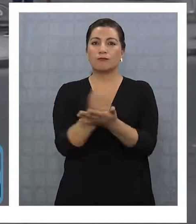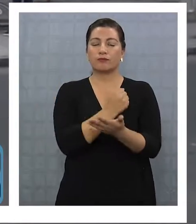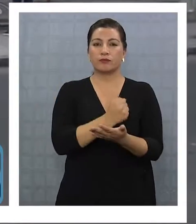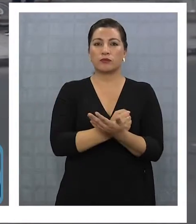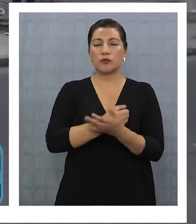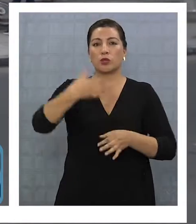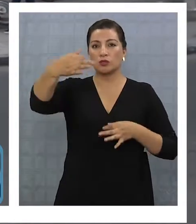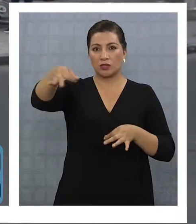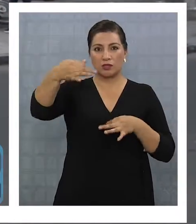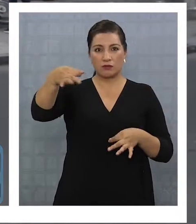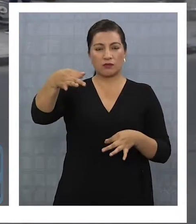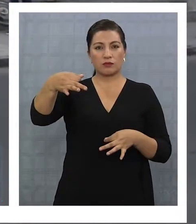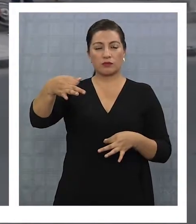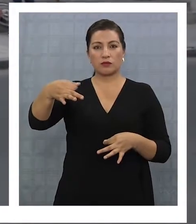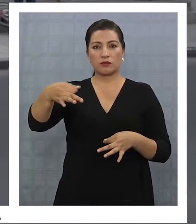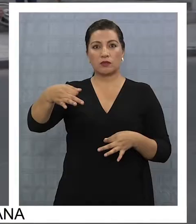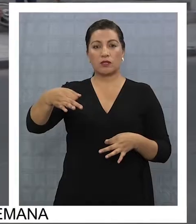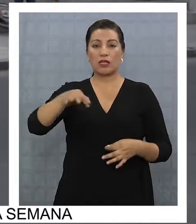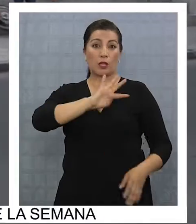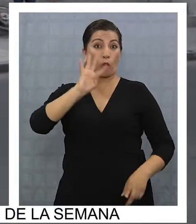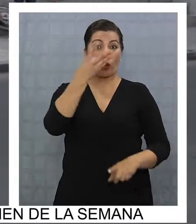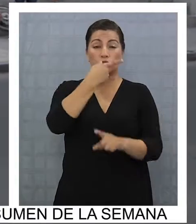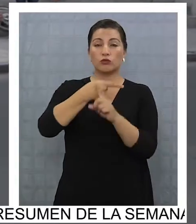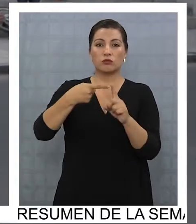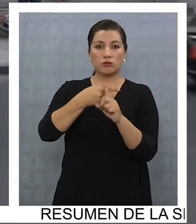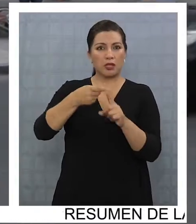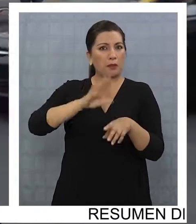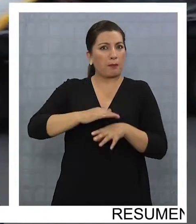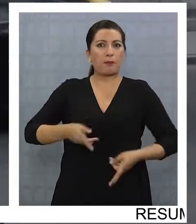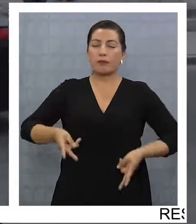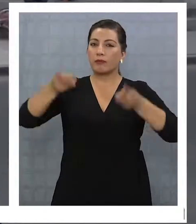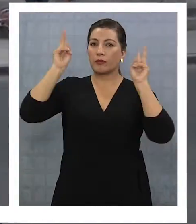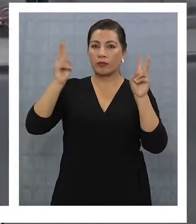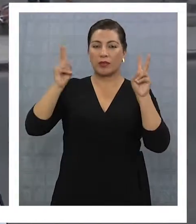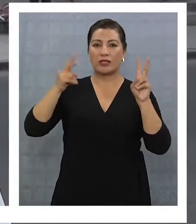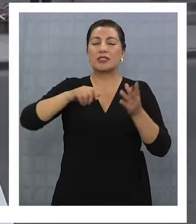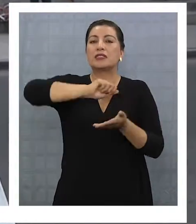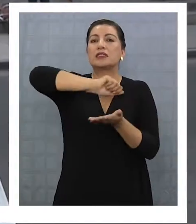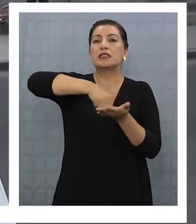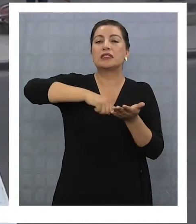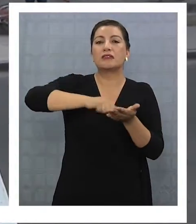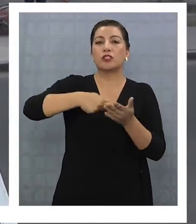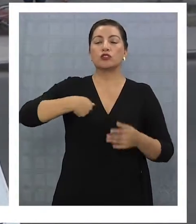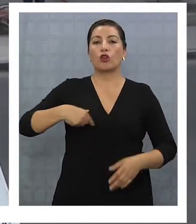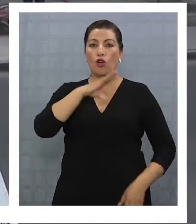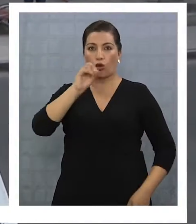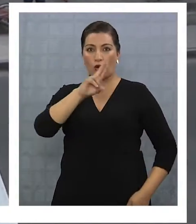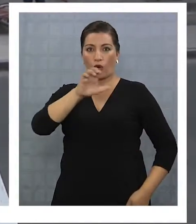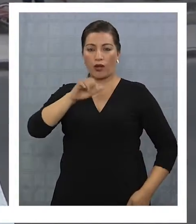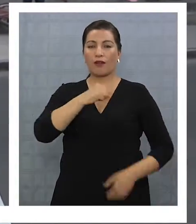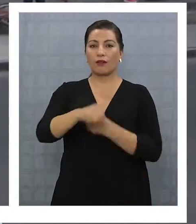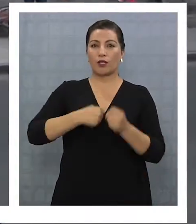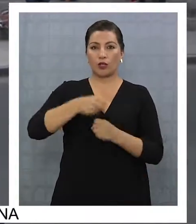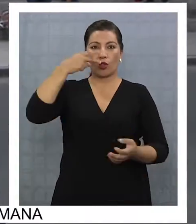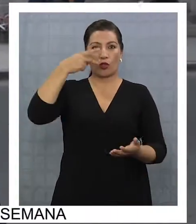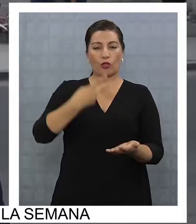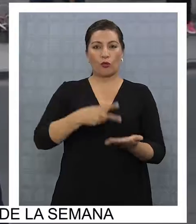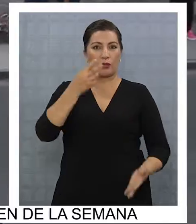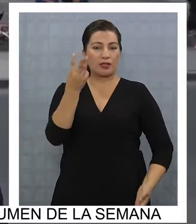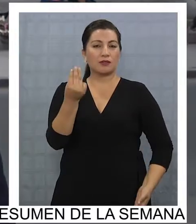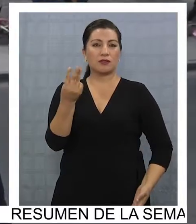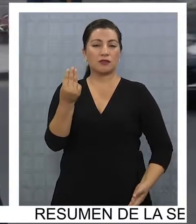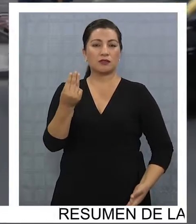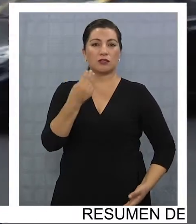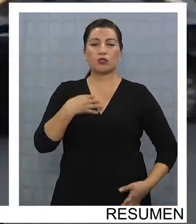licencia de educación media que le permitió inscribir su candidatura el año 2013 en el servicio electoral para